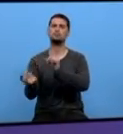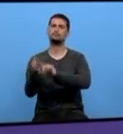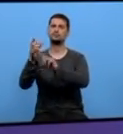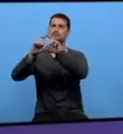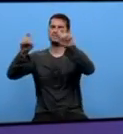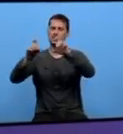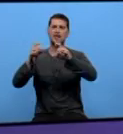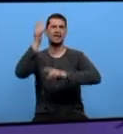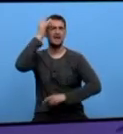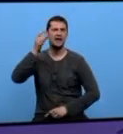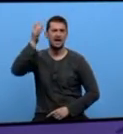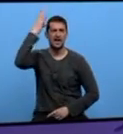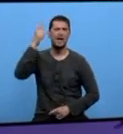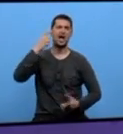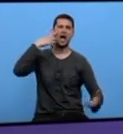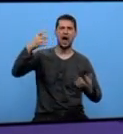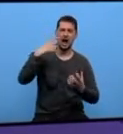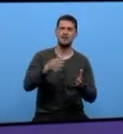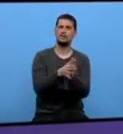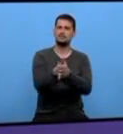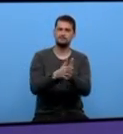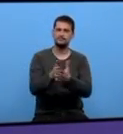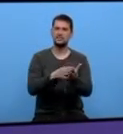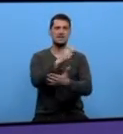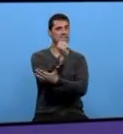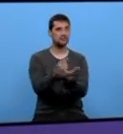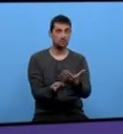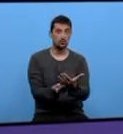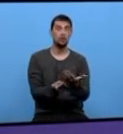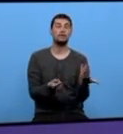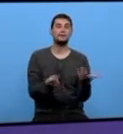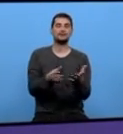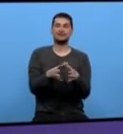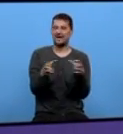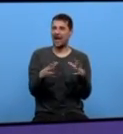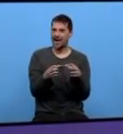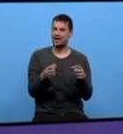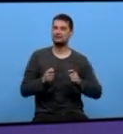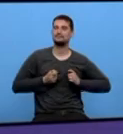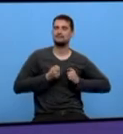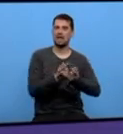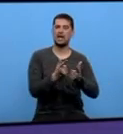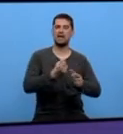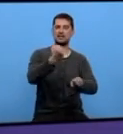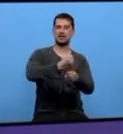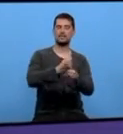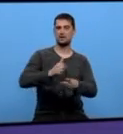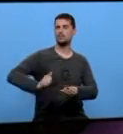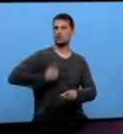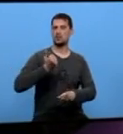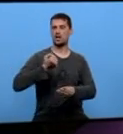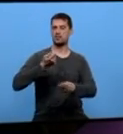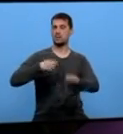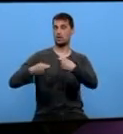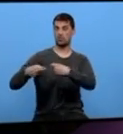creadores o arte a pasión o diseño e por as ganas de generar empleo e oportunidade de negocios